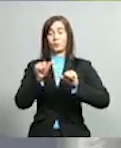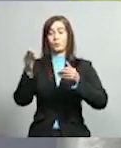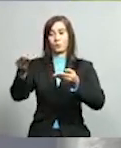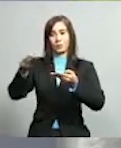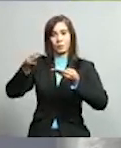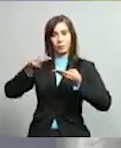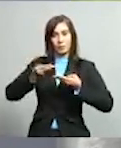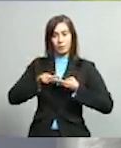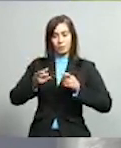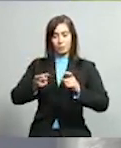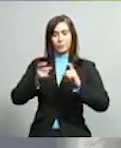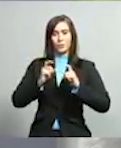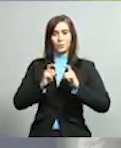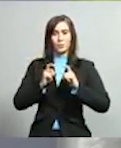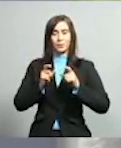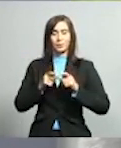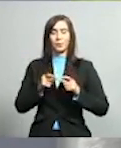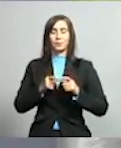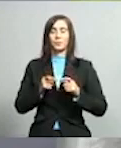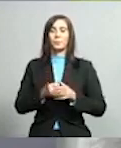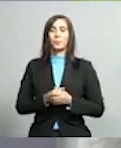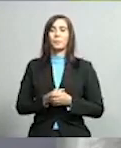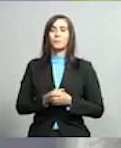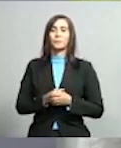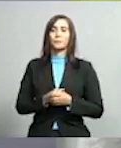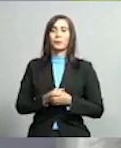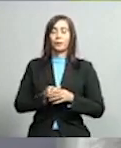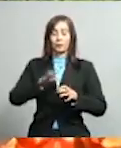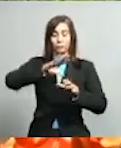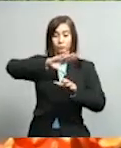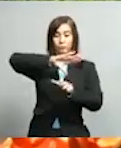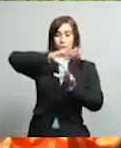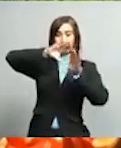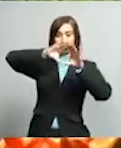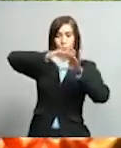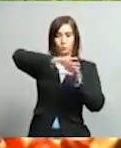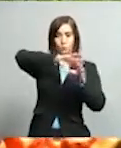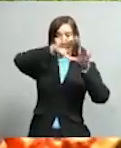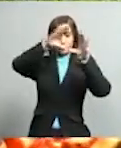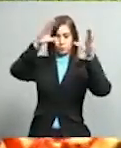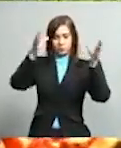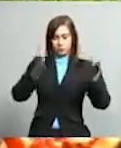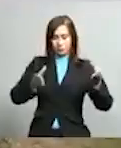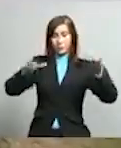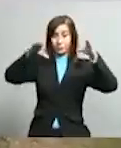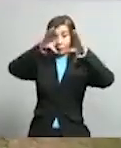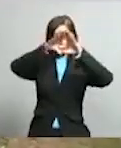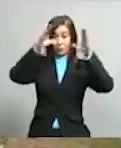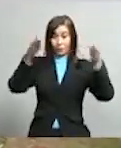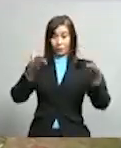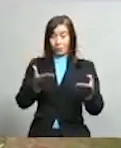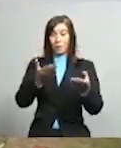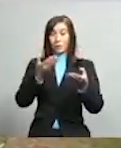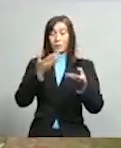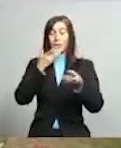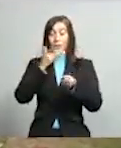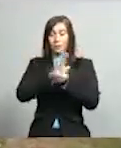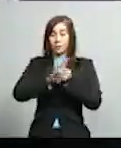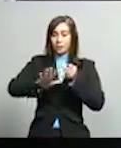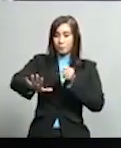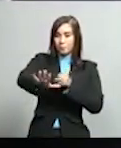Susana Gautreau de las cabinas con la cual operaremos